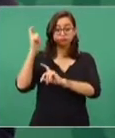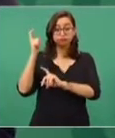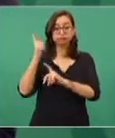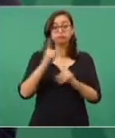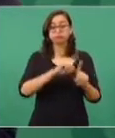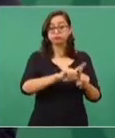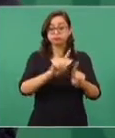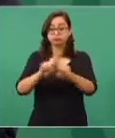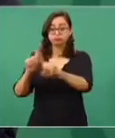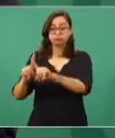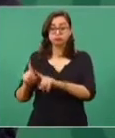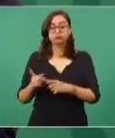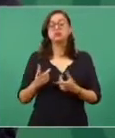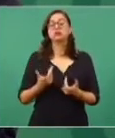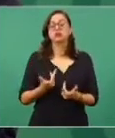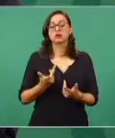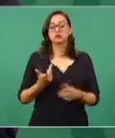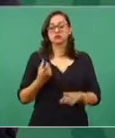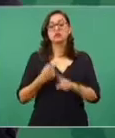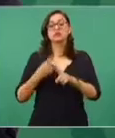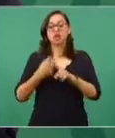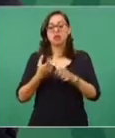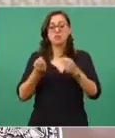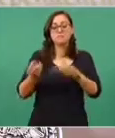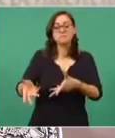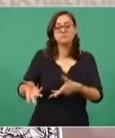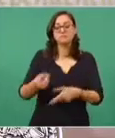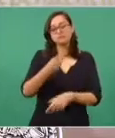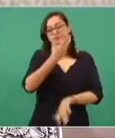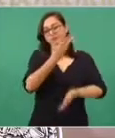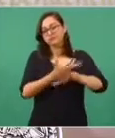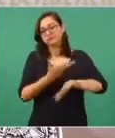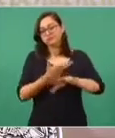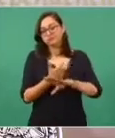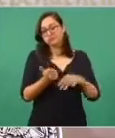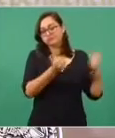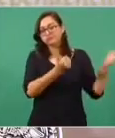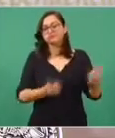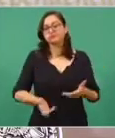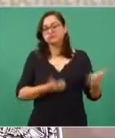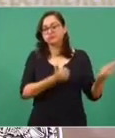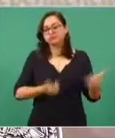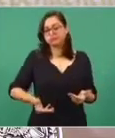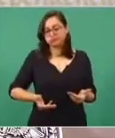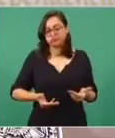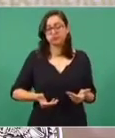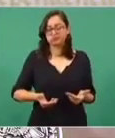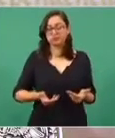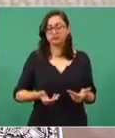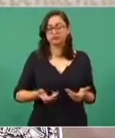provienen de Estados Unidos. El porcentaje mayor y son